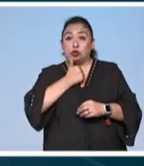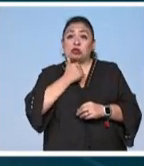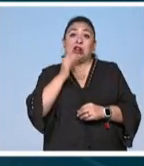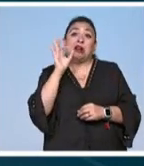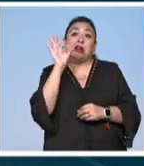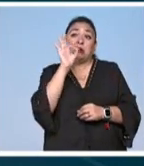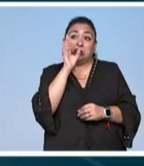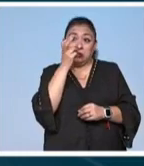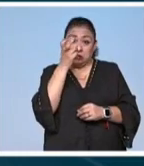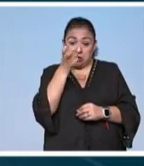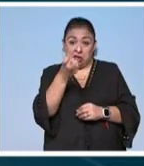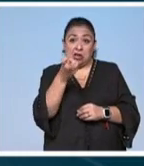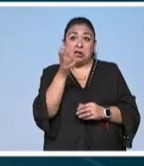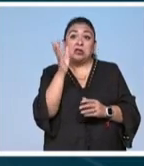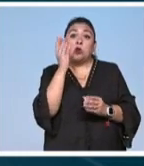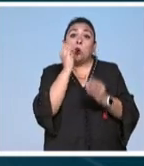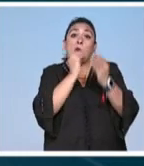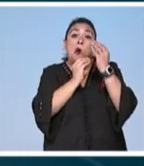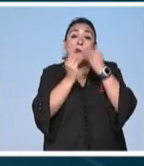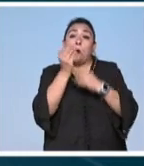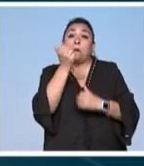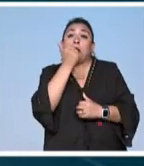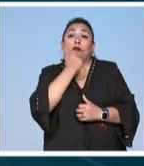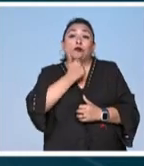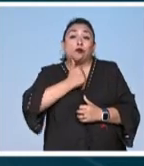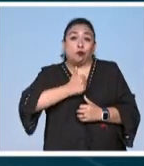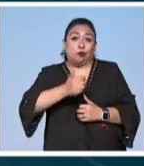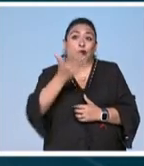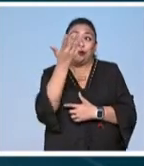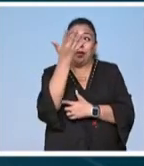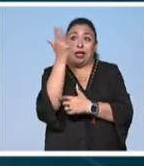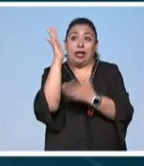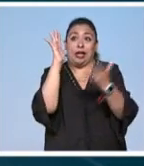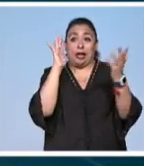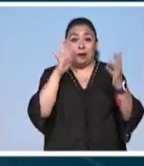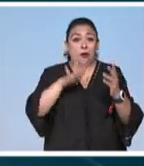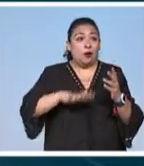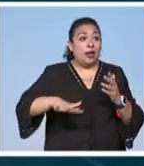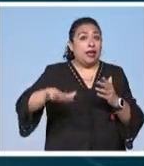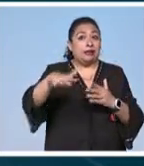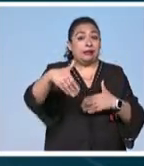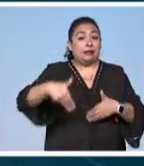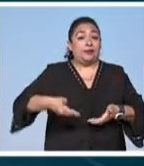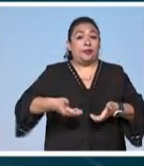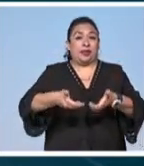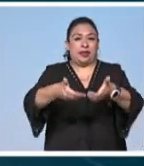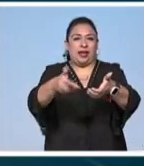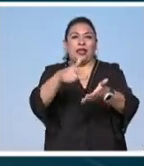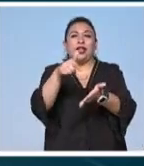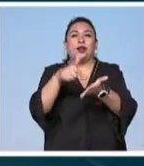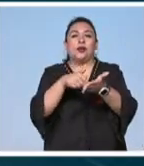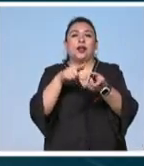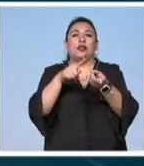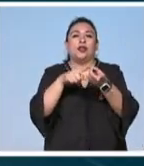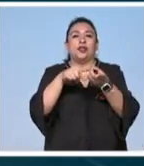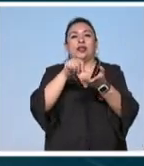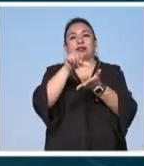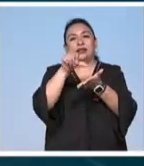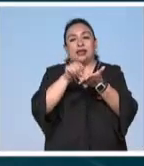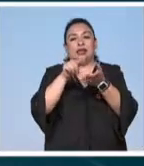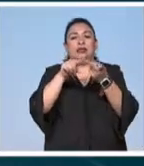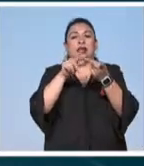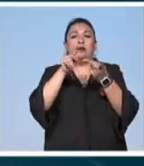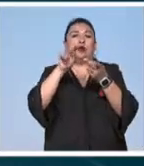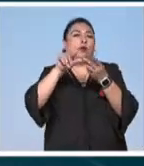probablemente estos bichos se alimentan de los árboles que se encuentran a lo largo de las aceras en central prospect y otros